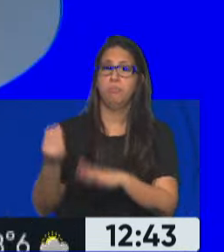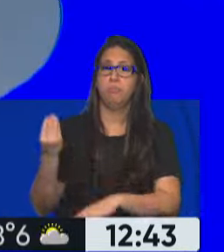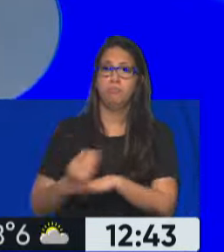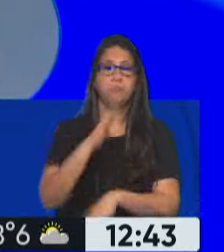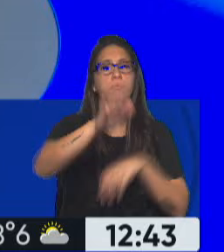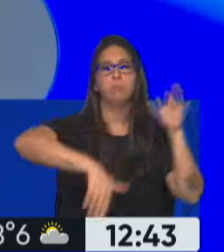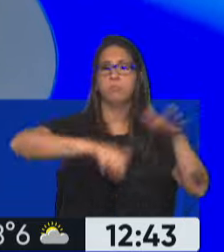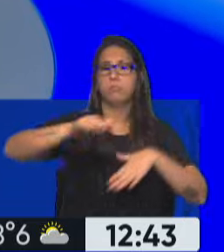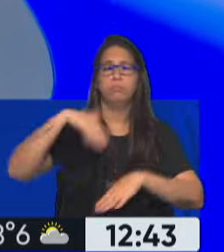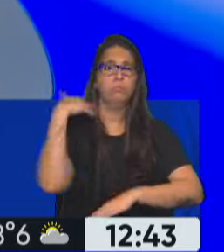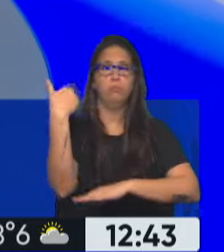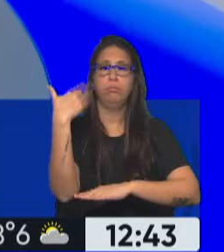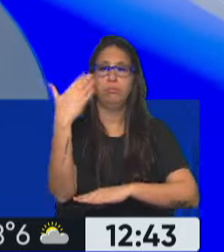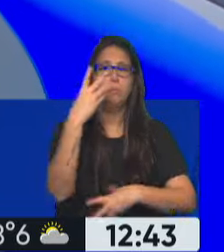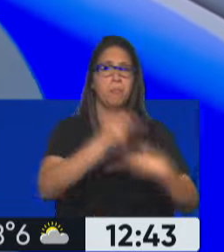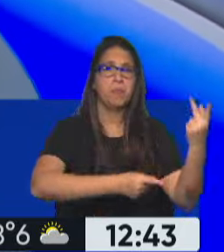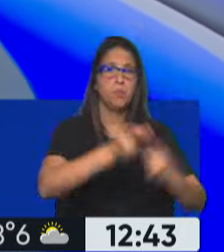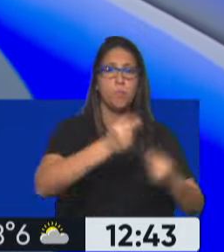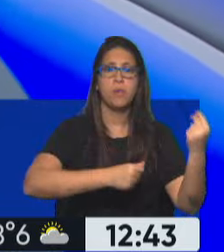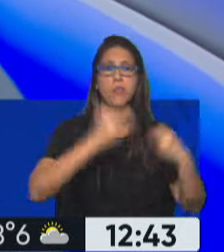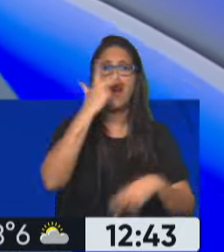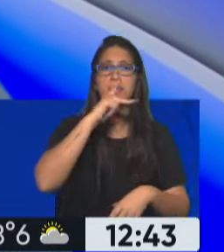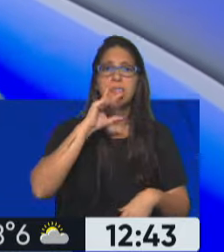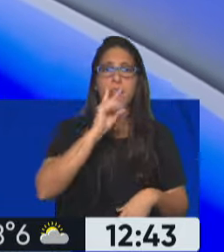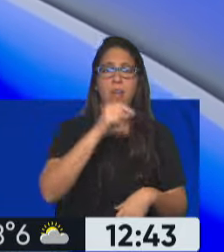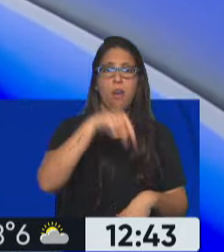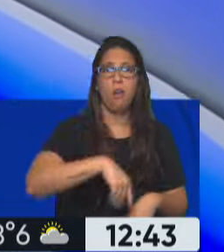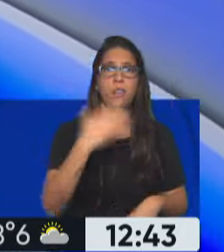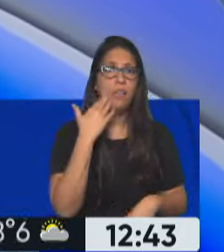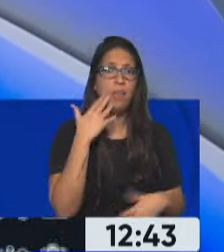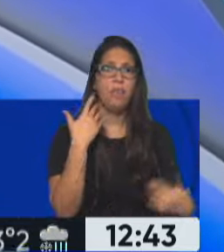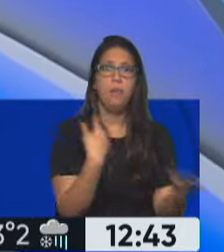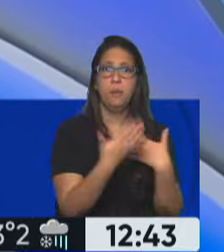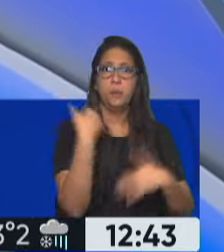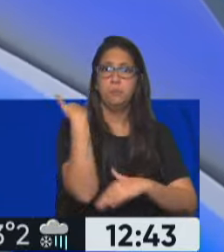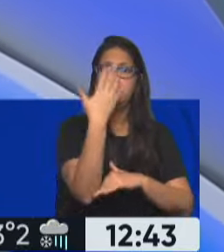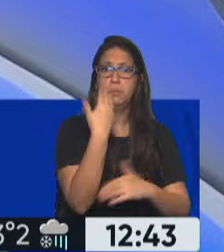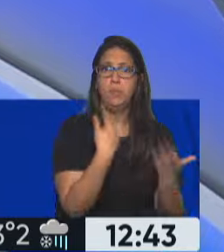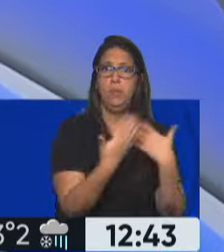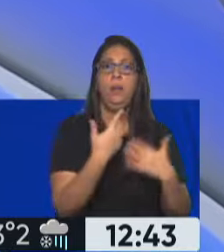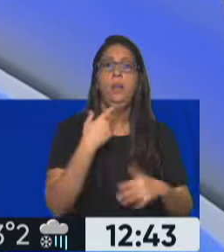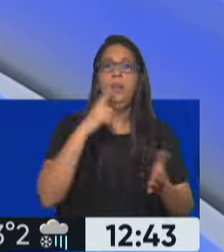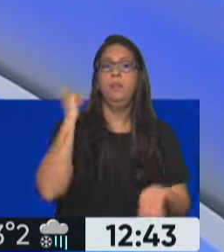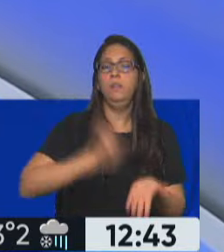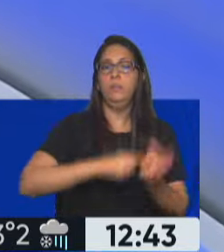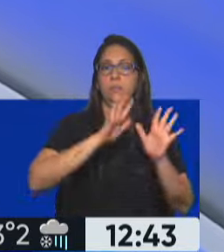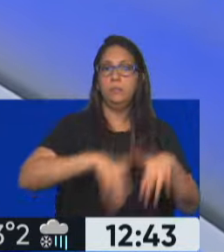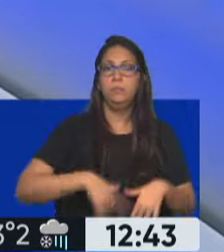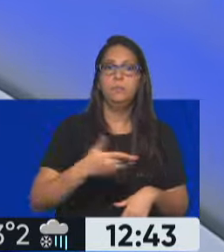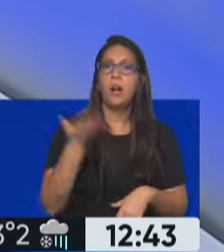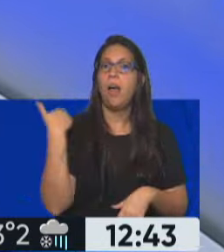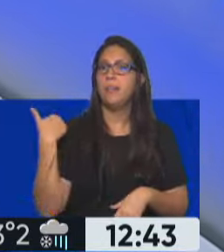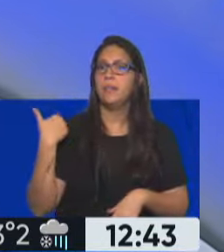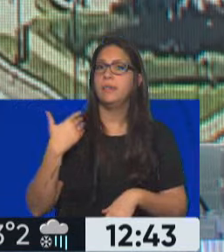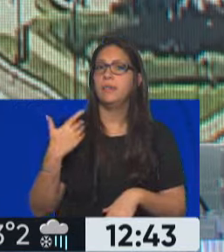junto con Presupuesto y Hacienda. va a realizar en la tarde de hoy ese plenario. La idea es ya tener dictamen, pero ya tiene el antecedente. Este